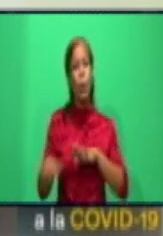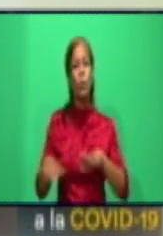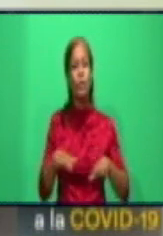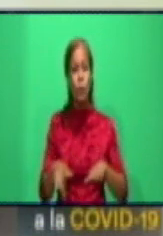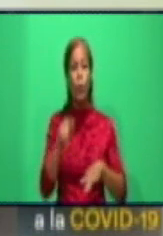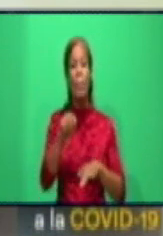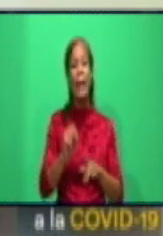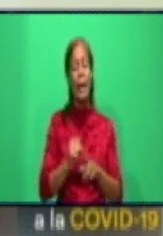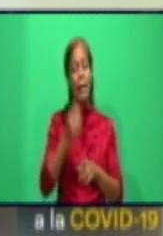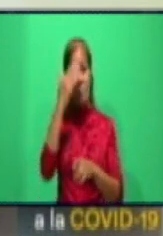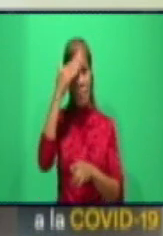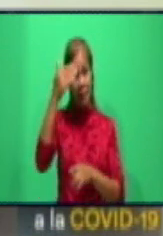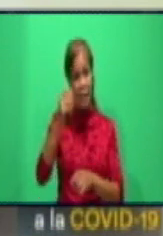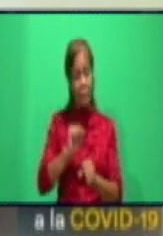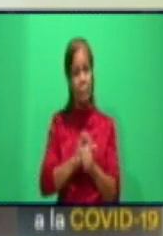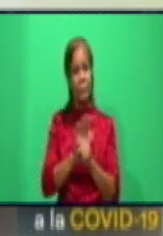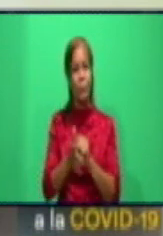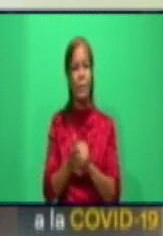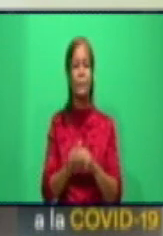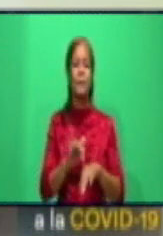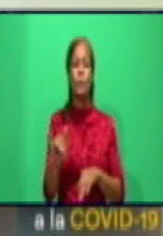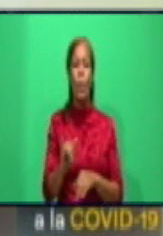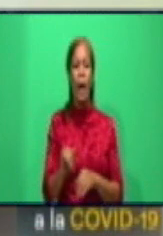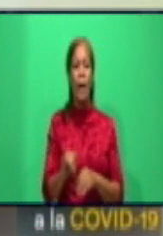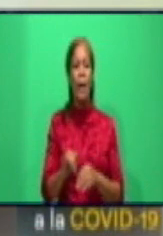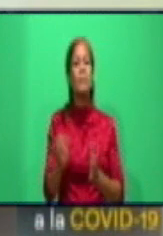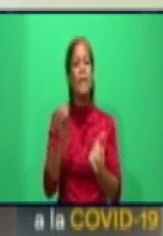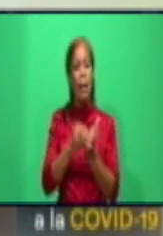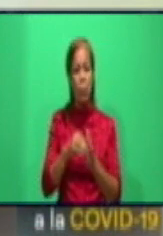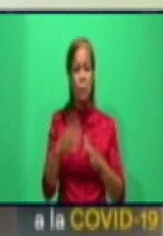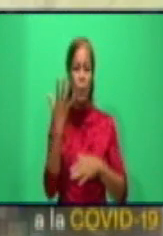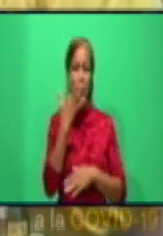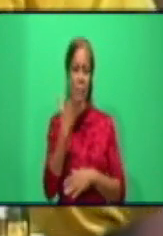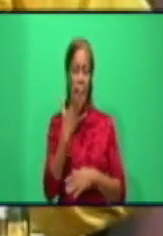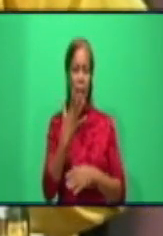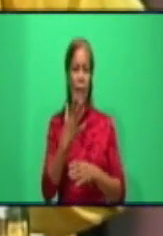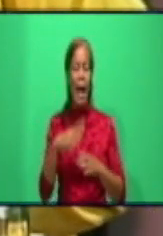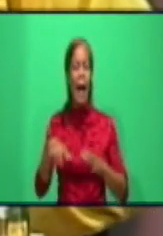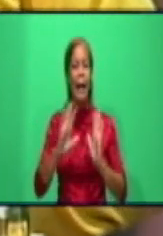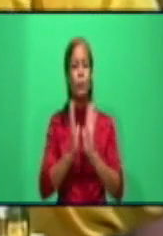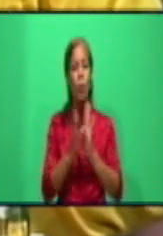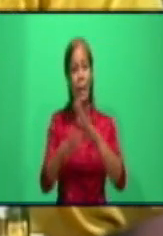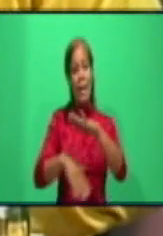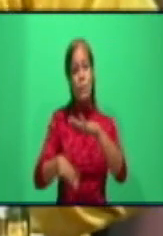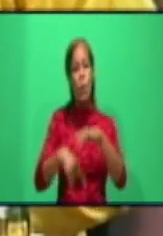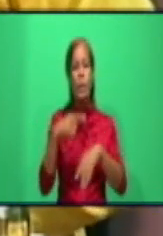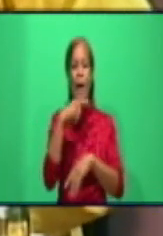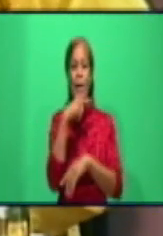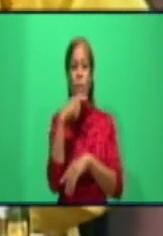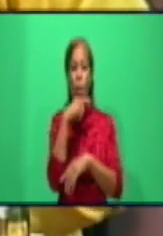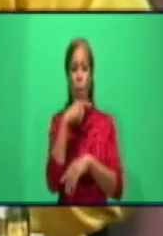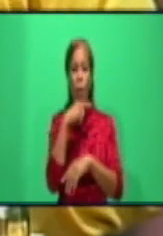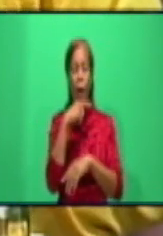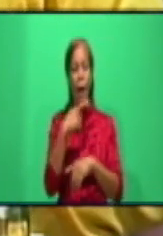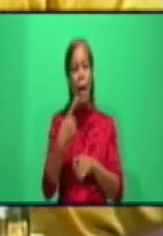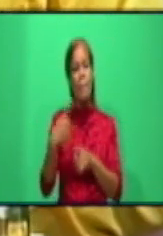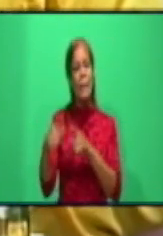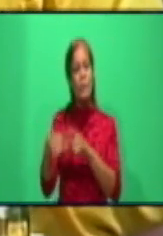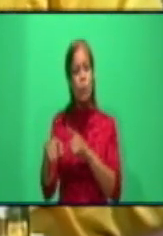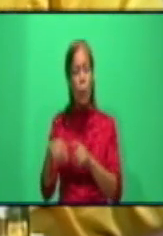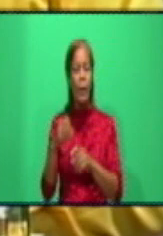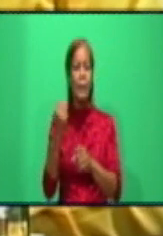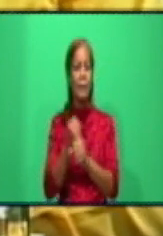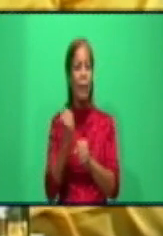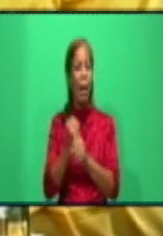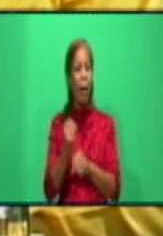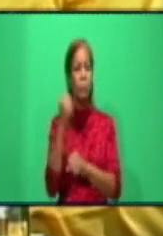Bueno, se ha aplicado a los trabajadores de zona roja, a los trabajadores de los centros de aislamiento, a los compañeros del SIUM, y bueno, un grupo de personas que